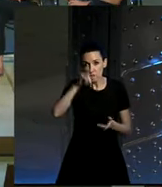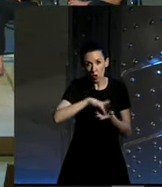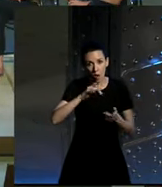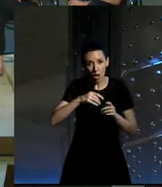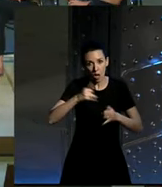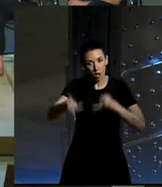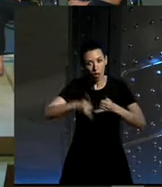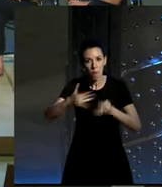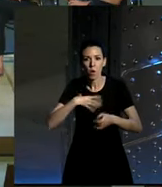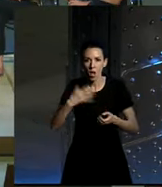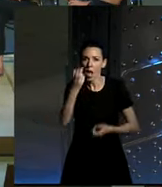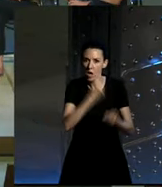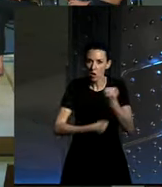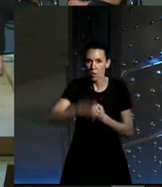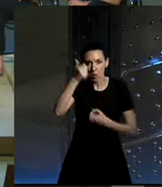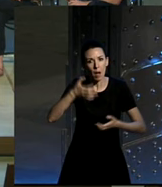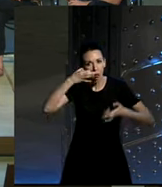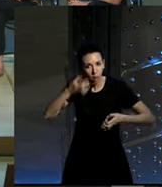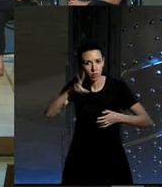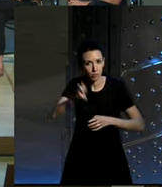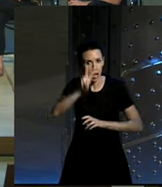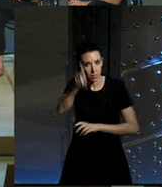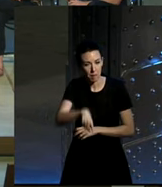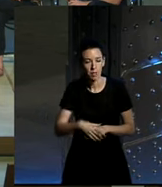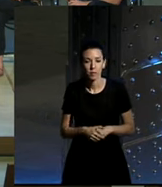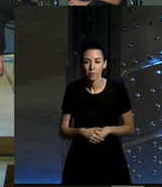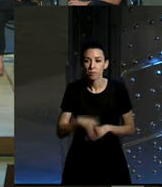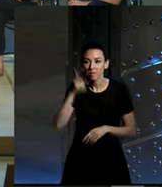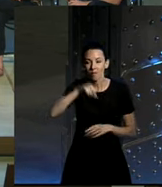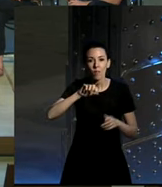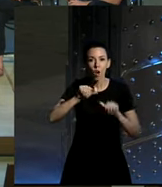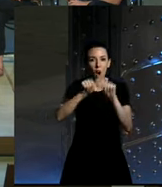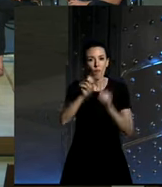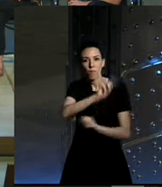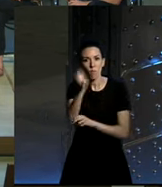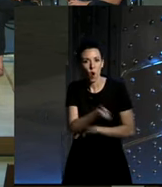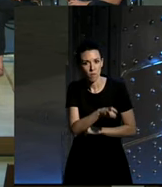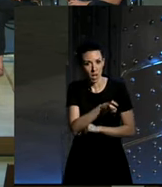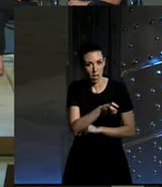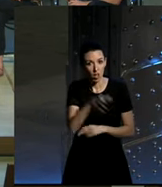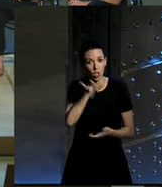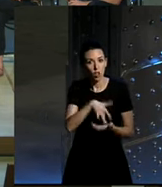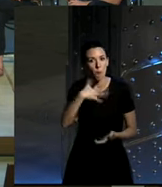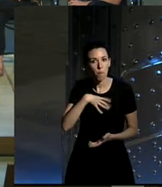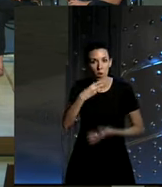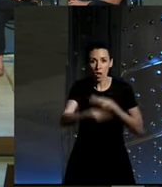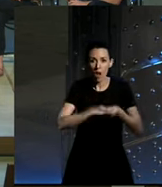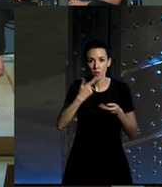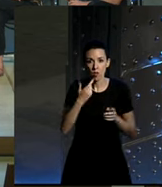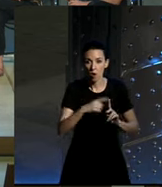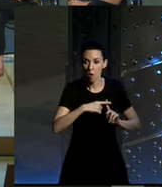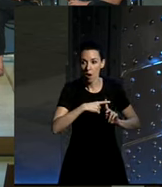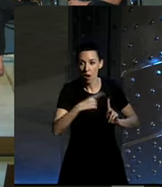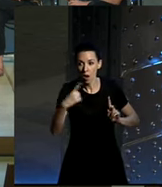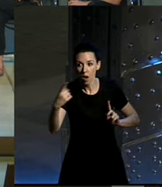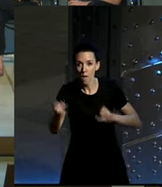económico y más práctico ir en bicicleta una cosa muy importante es la intermodalidad que es un término técnico que es que tú puedas hacer tu trayecto en bici y